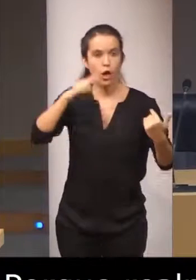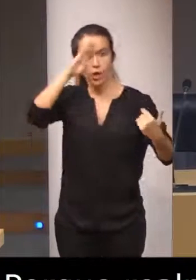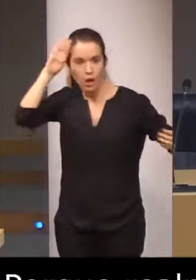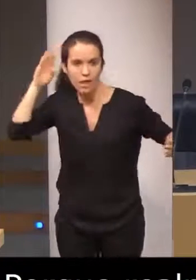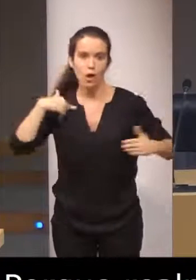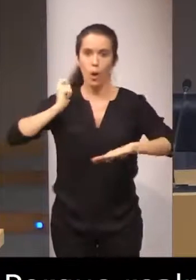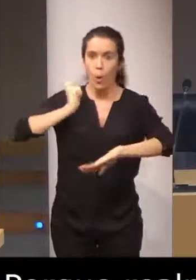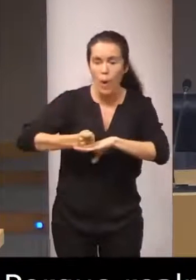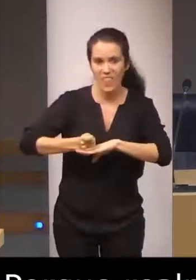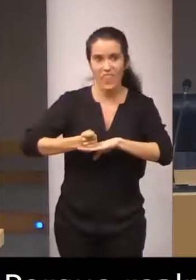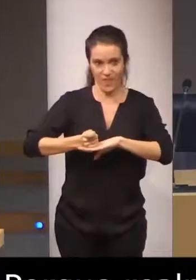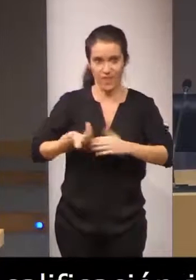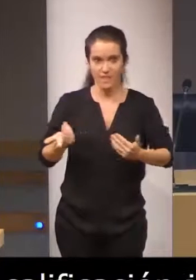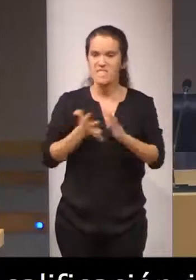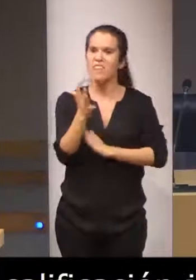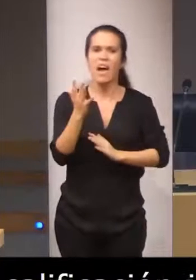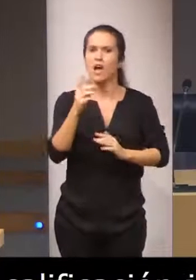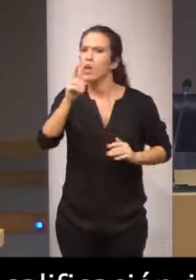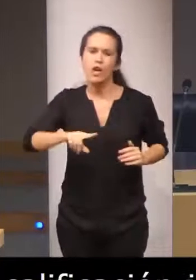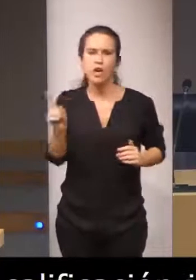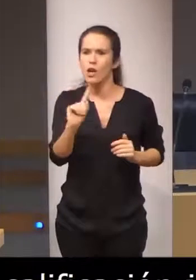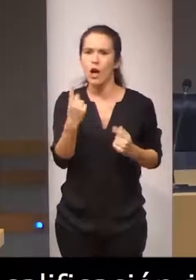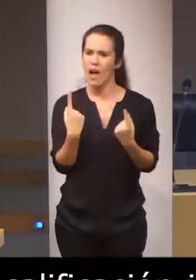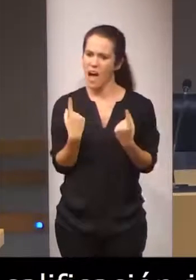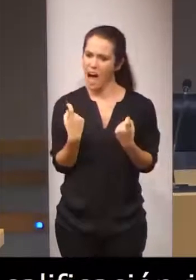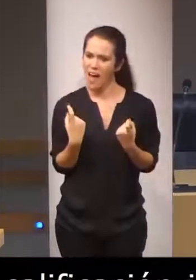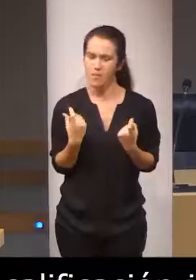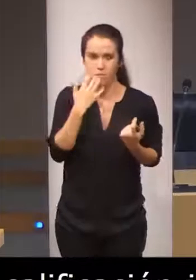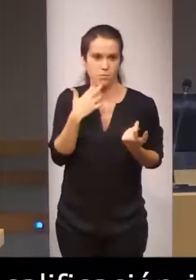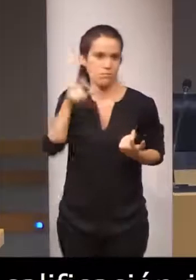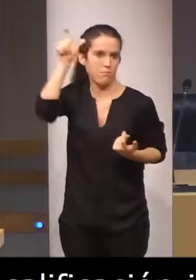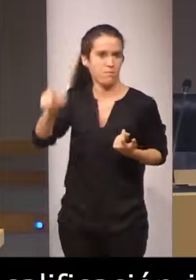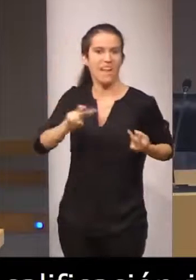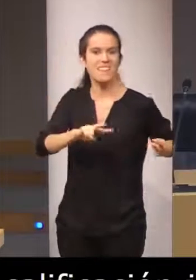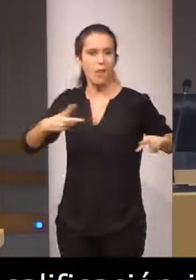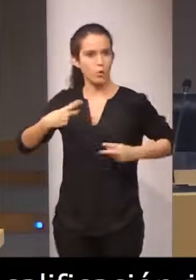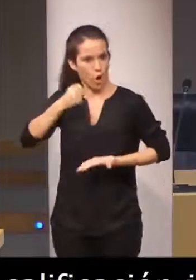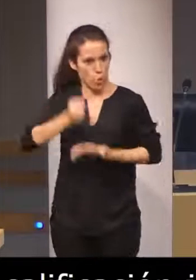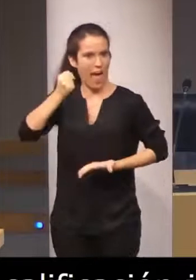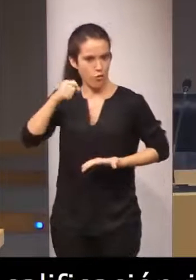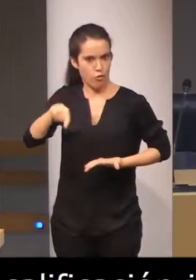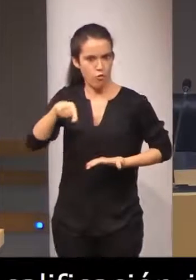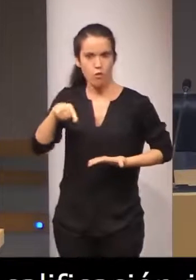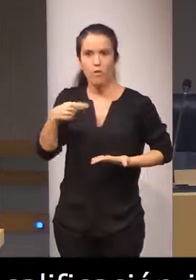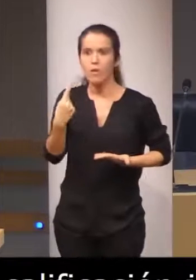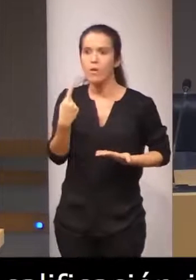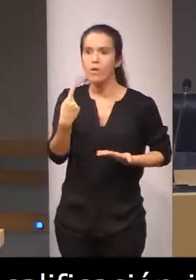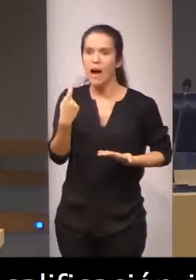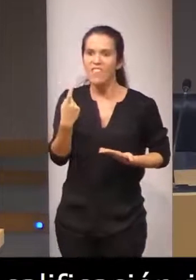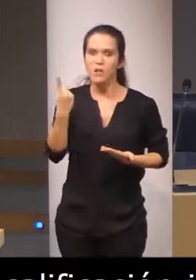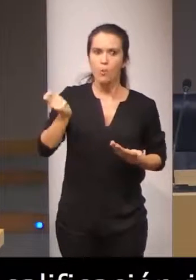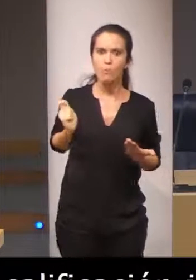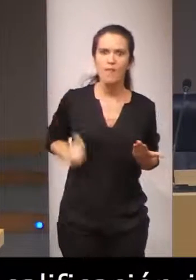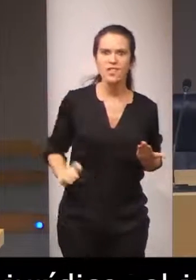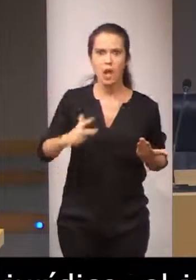etcétera. No es necesario por tanto que el traductor jurado incluso sea un profesional